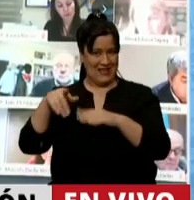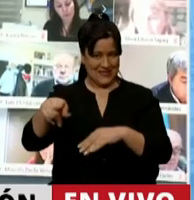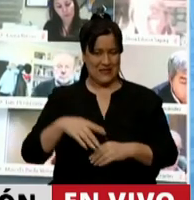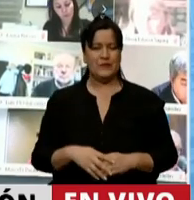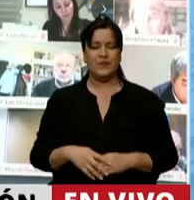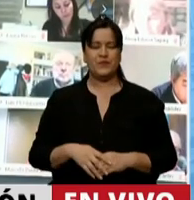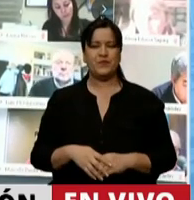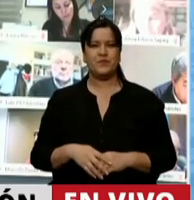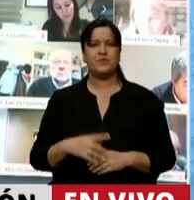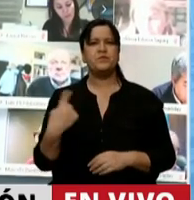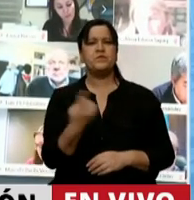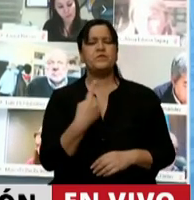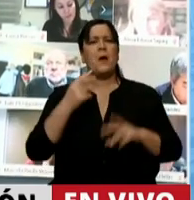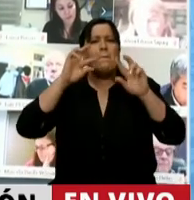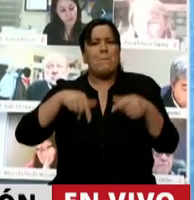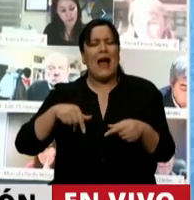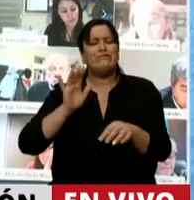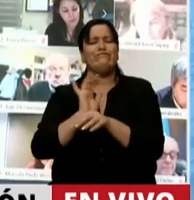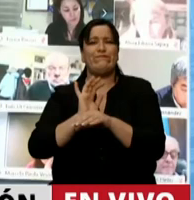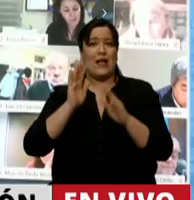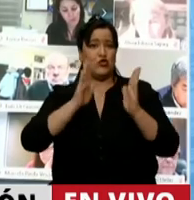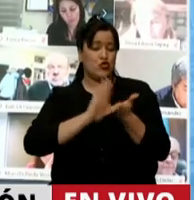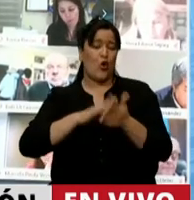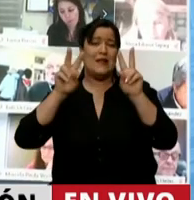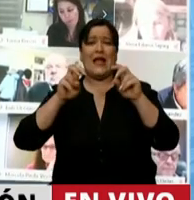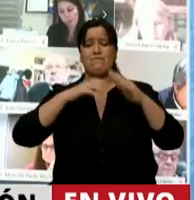explica en cuatro dimensiones.